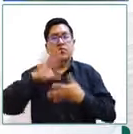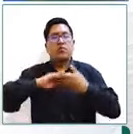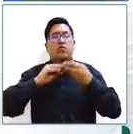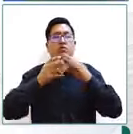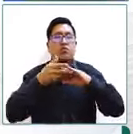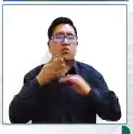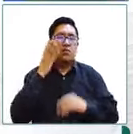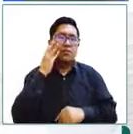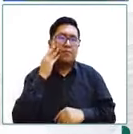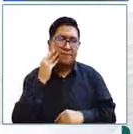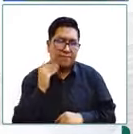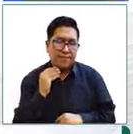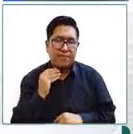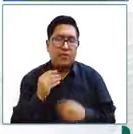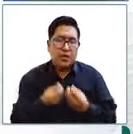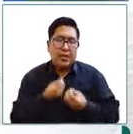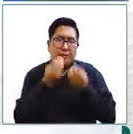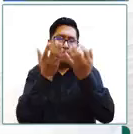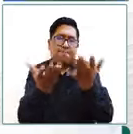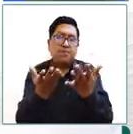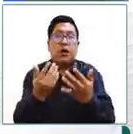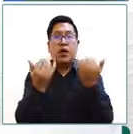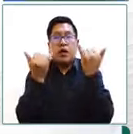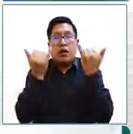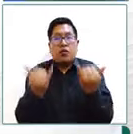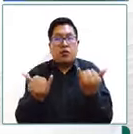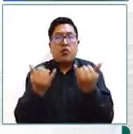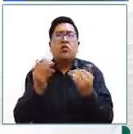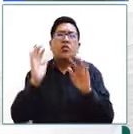que nos está ayudando mucho a poder realmente